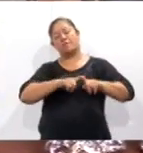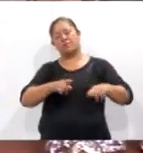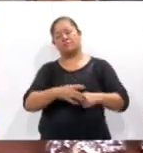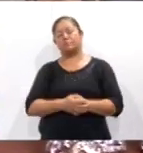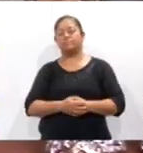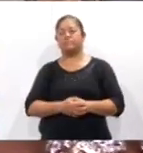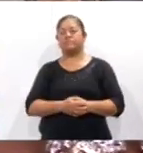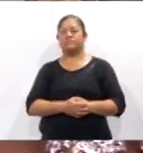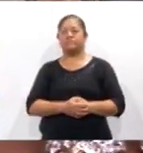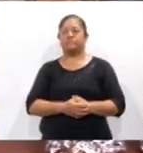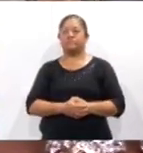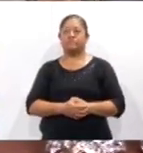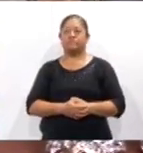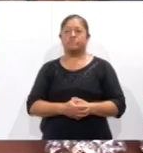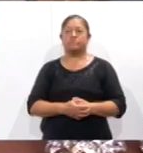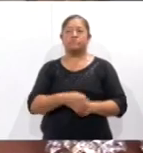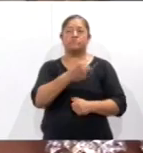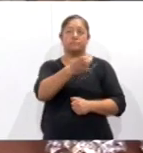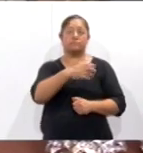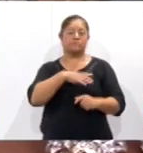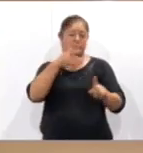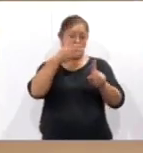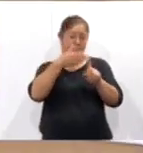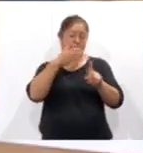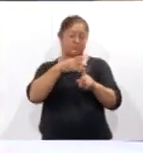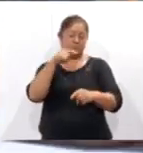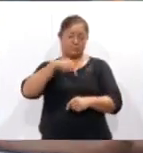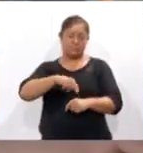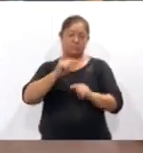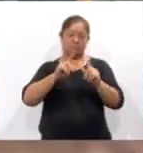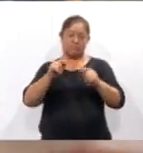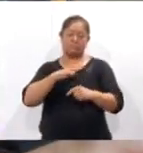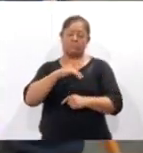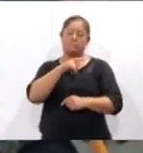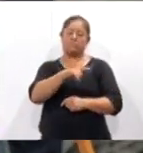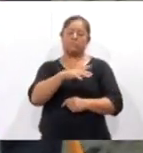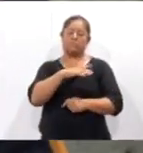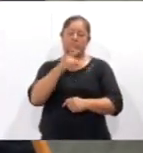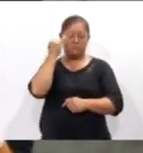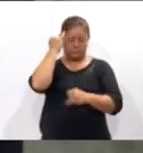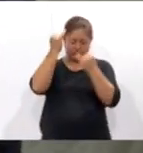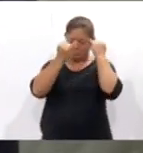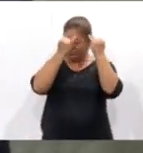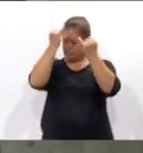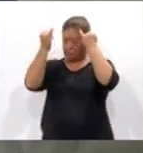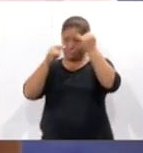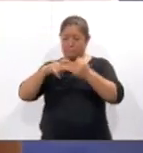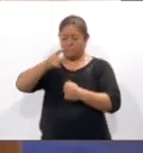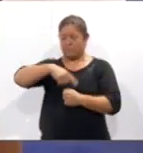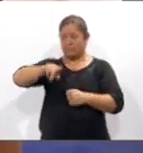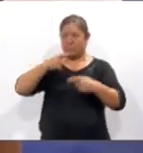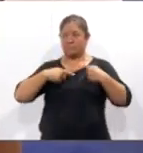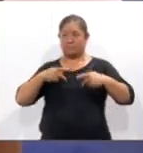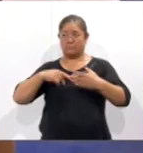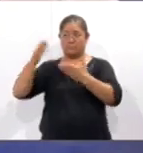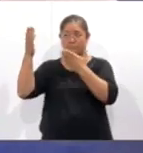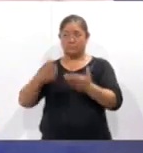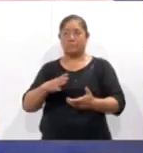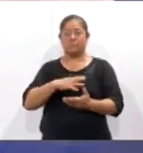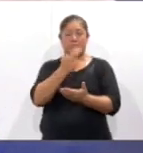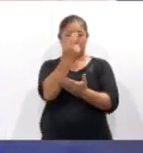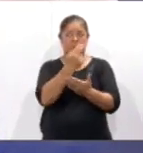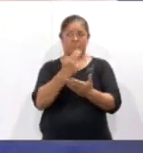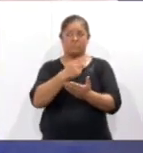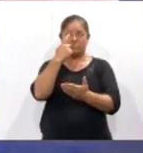Lésbica. En este marco de esta conmemoración en Tlaxcala se realizó una actividad lúdica y creativa donde las y los asistentes tomaron lápiz para